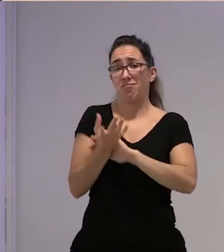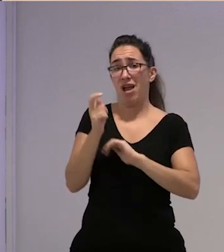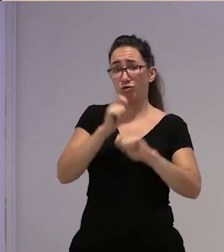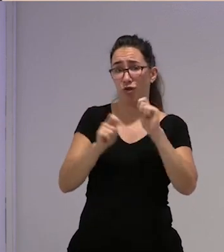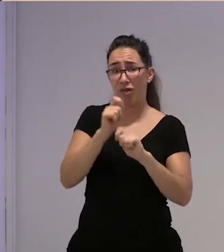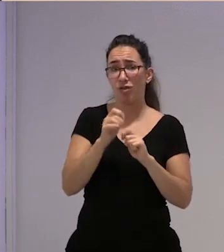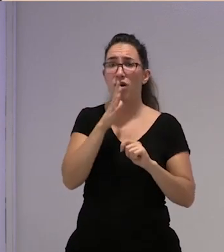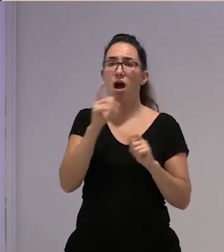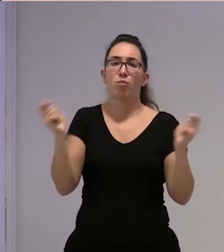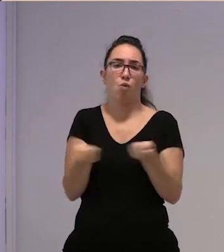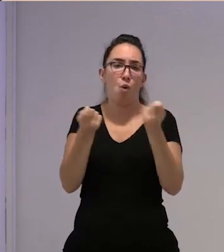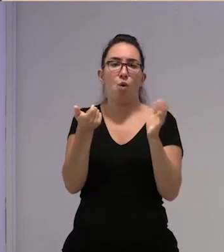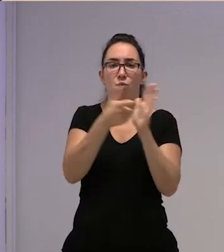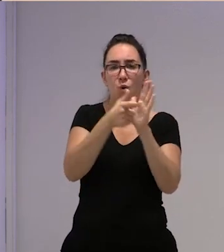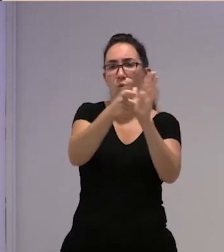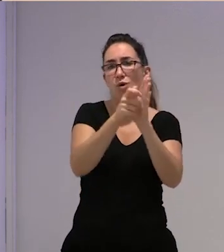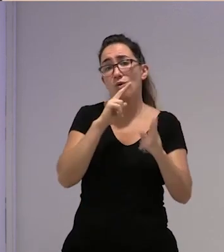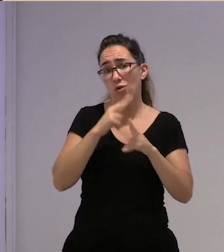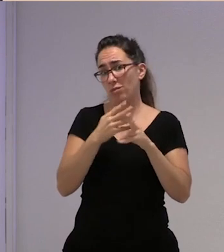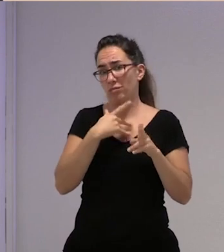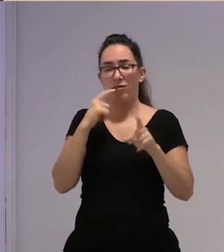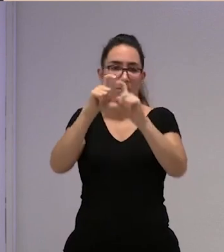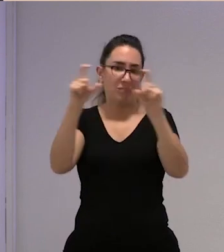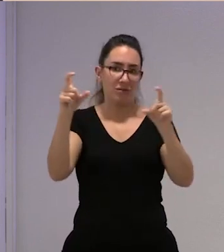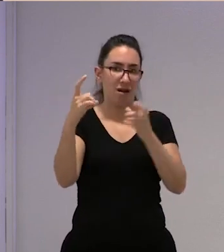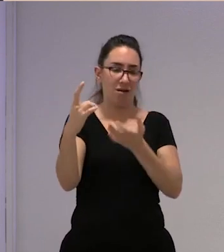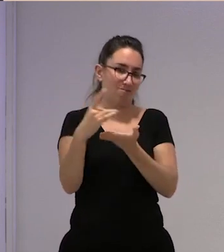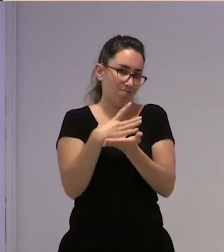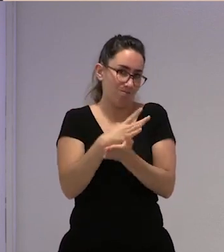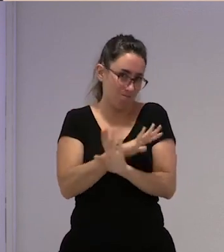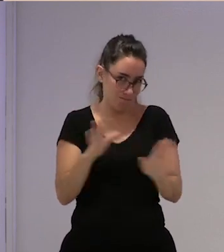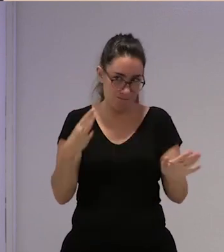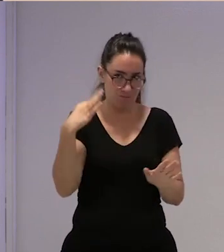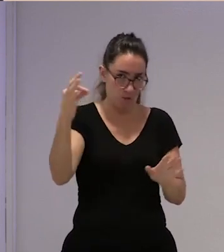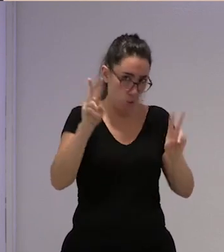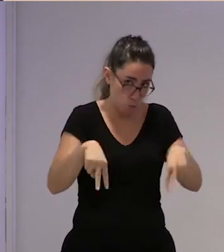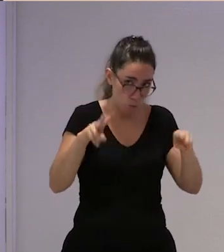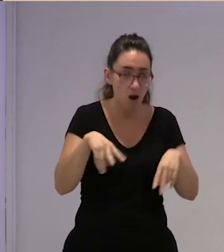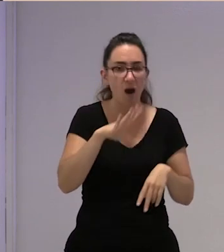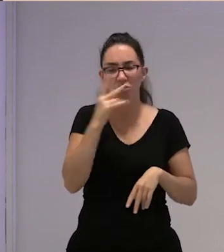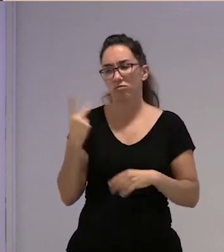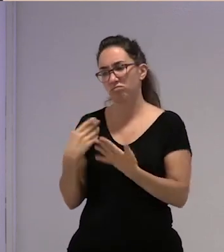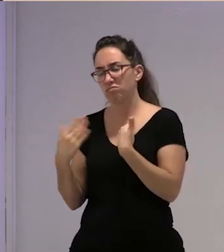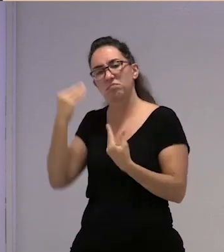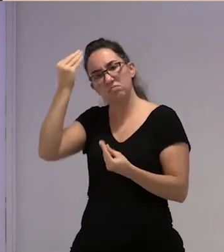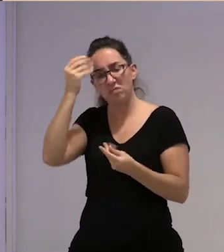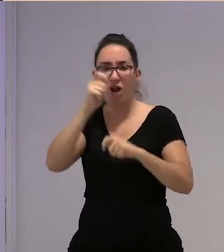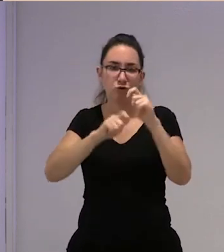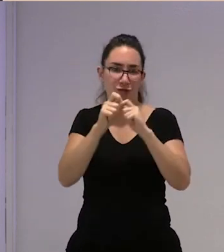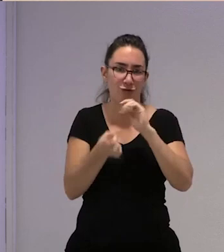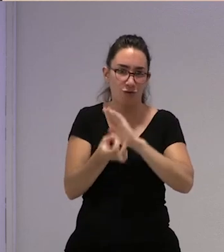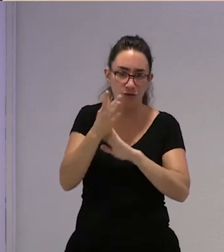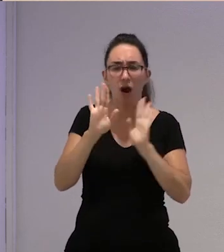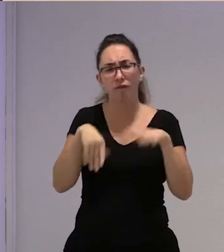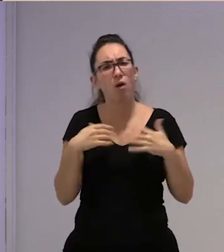medios y nada pues ahí empezó la idea de formar la asociación que nos costó trabajito también durante